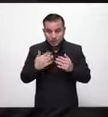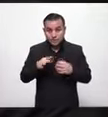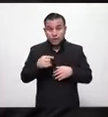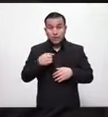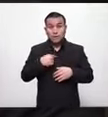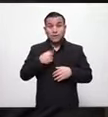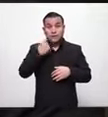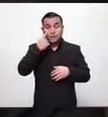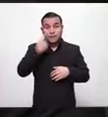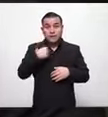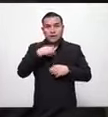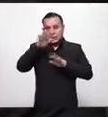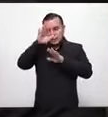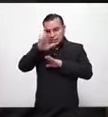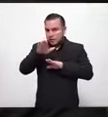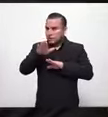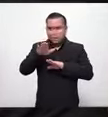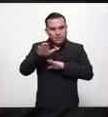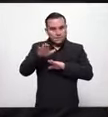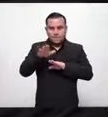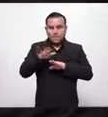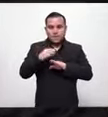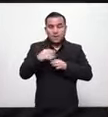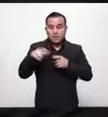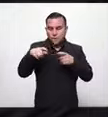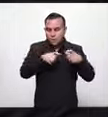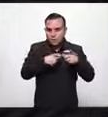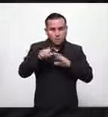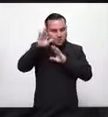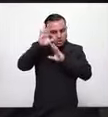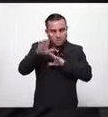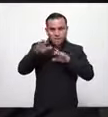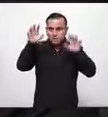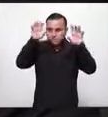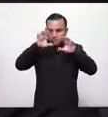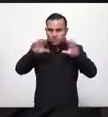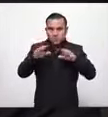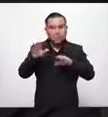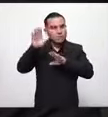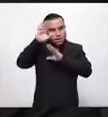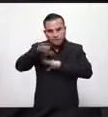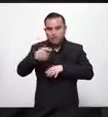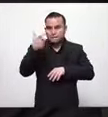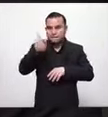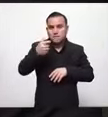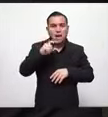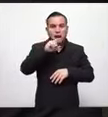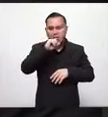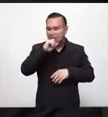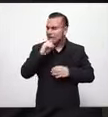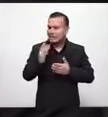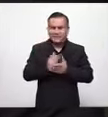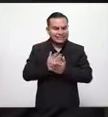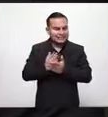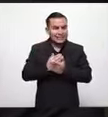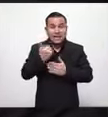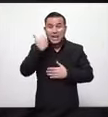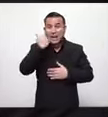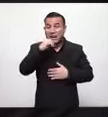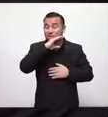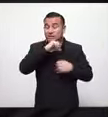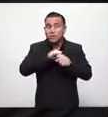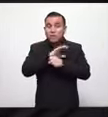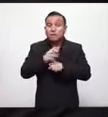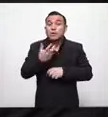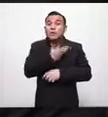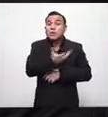en donde no anda respetando edades no anda respetando clima no anda respetando estatus social no anda respetando absolutamente